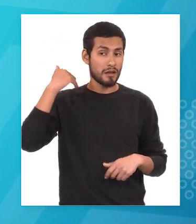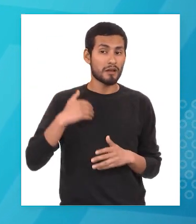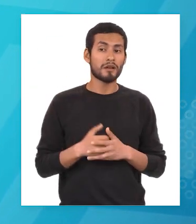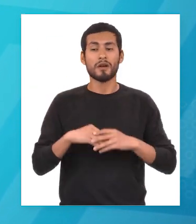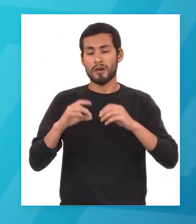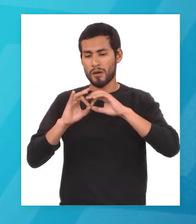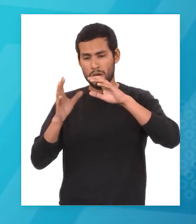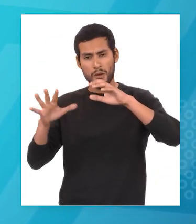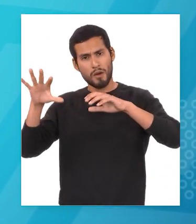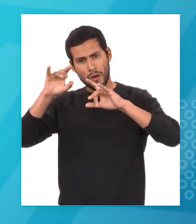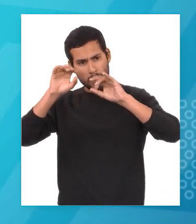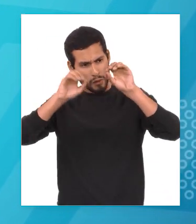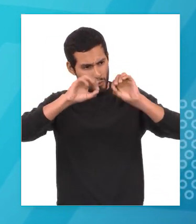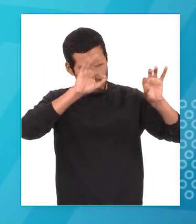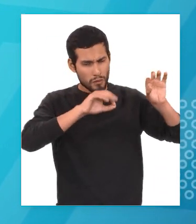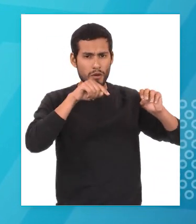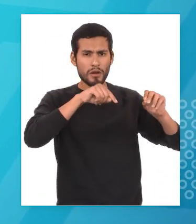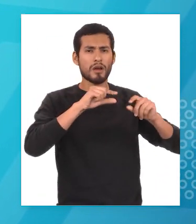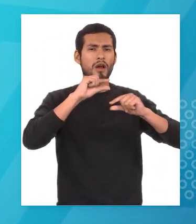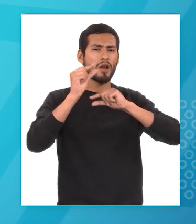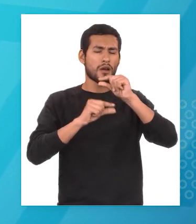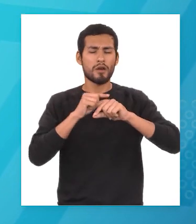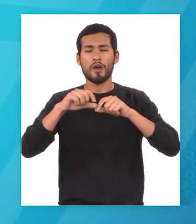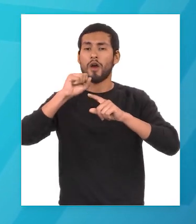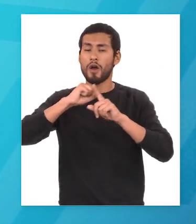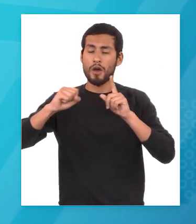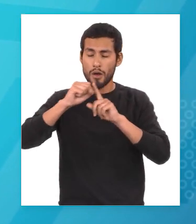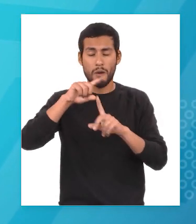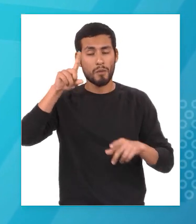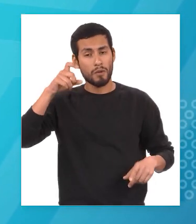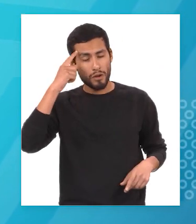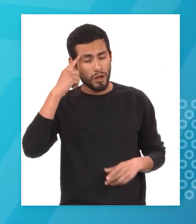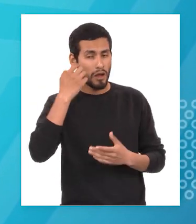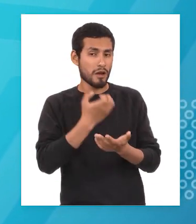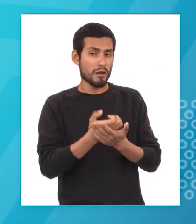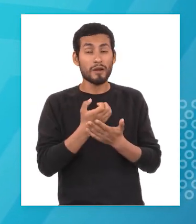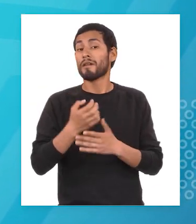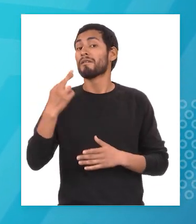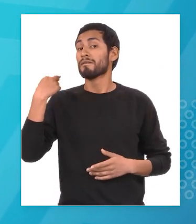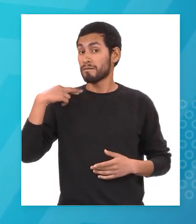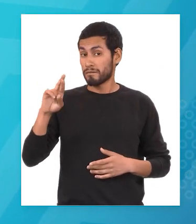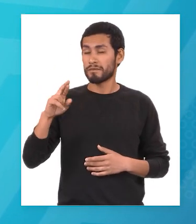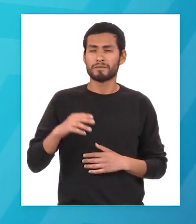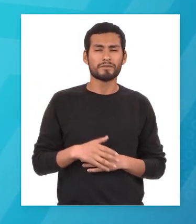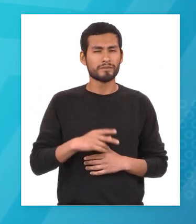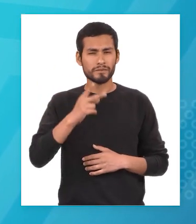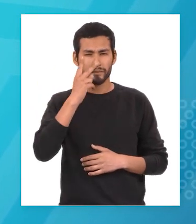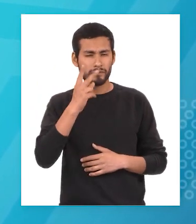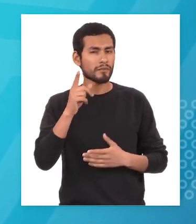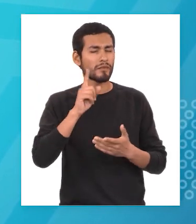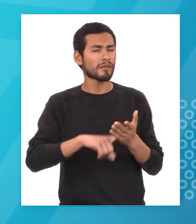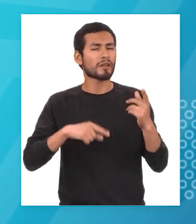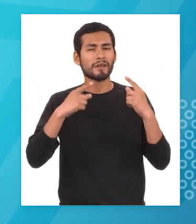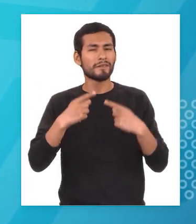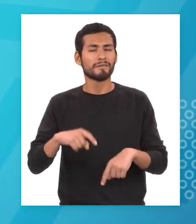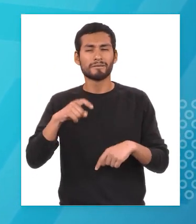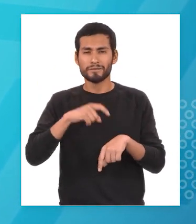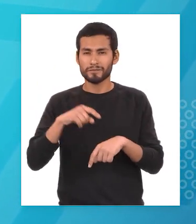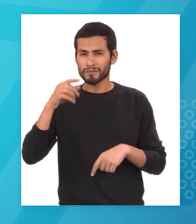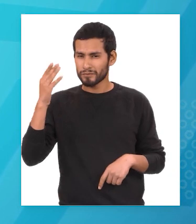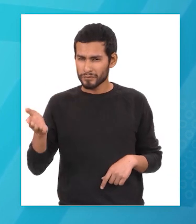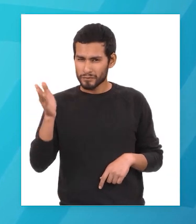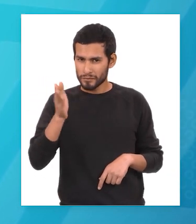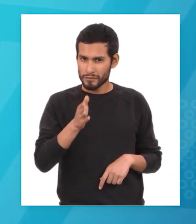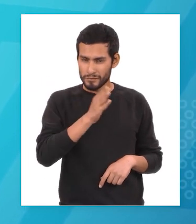época geográfico social político económico y religioso veamos que sucedió